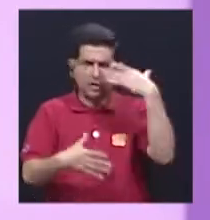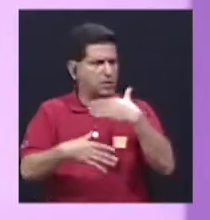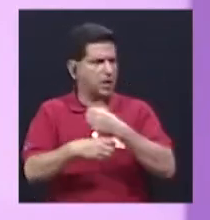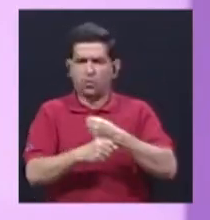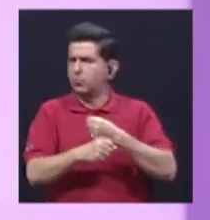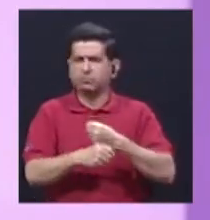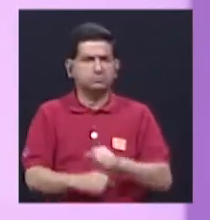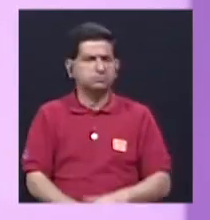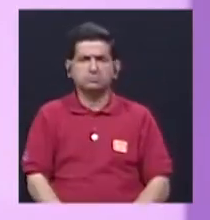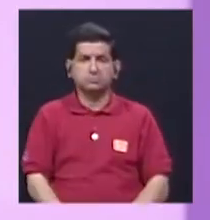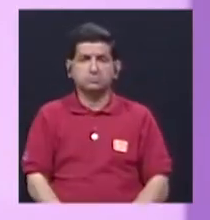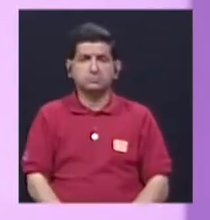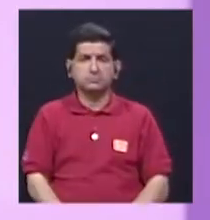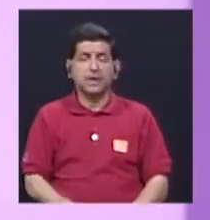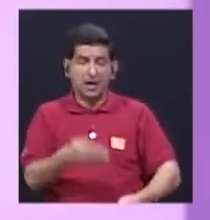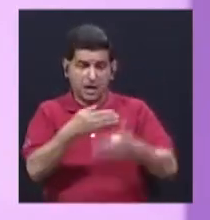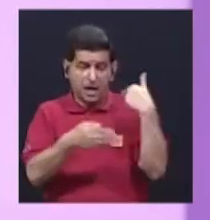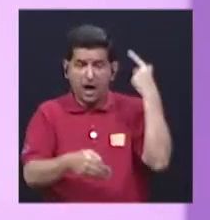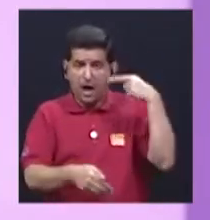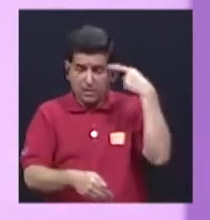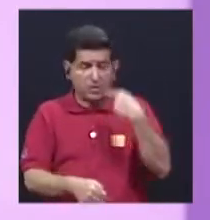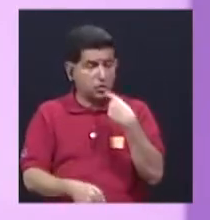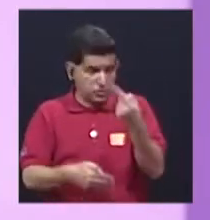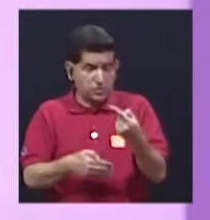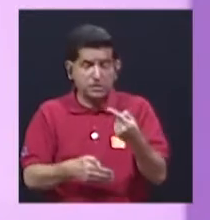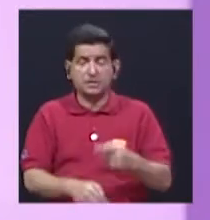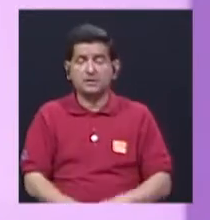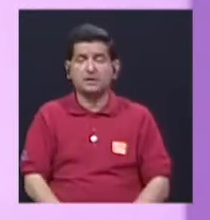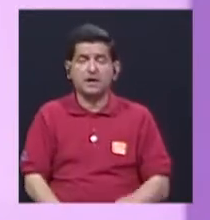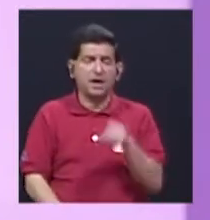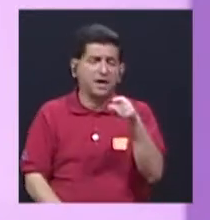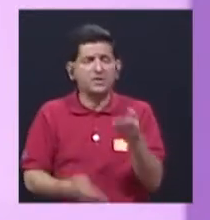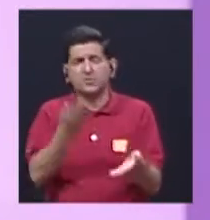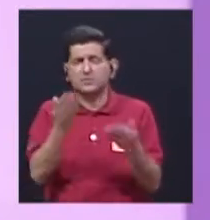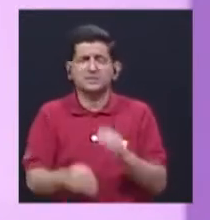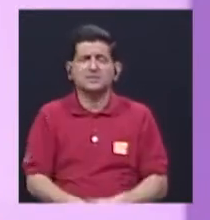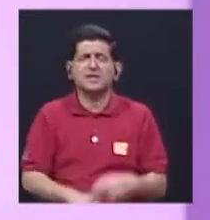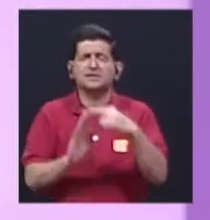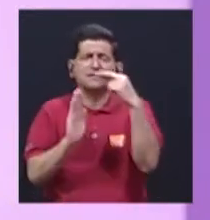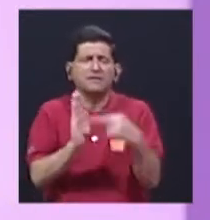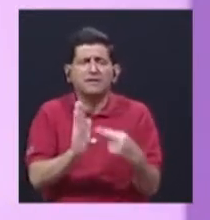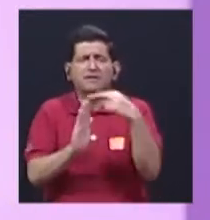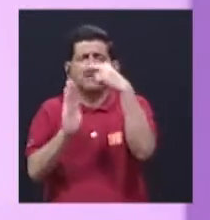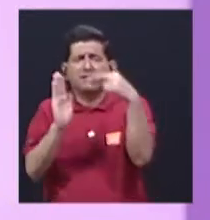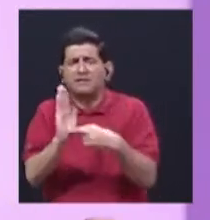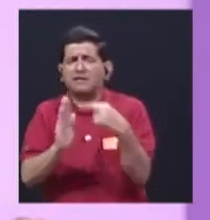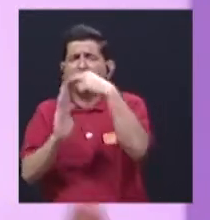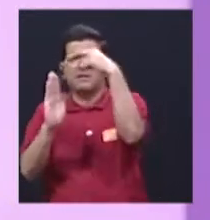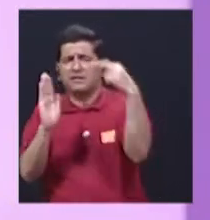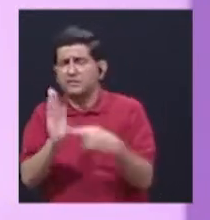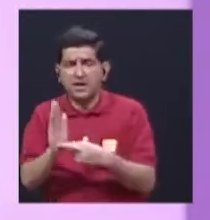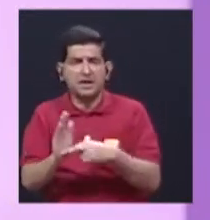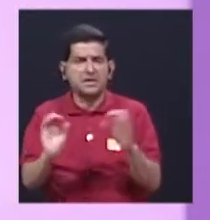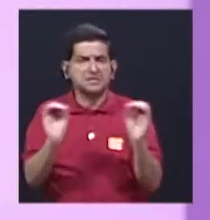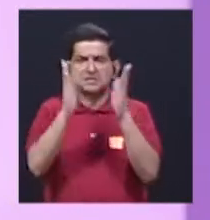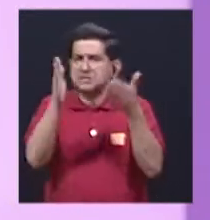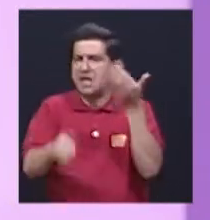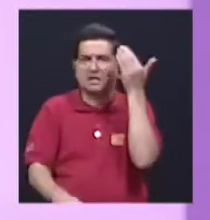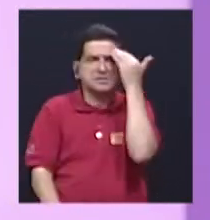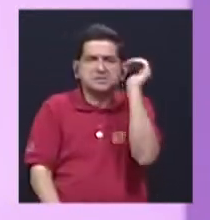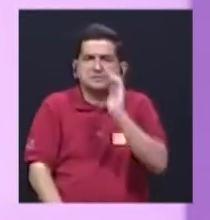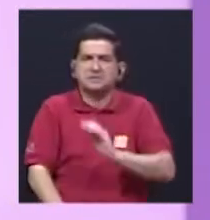que han hecho, inclusive, como lo mencionaba anteriormente, una excesiva reglamentación que no ha conocido nadie,